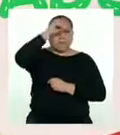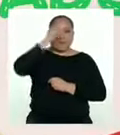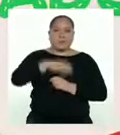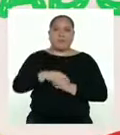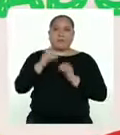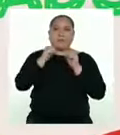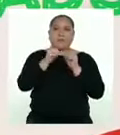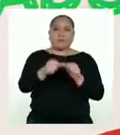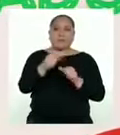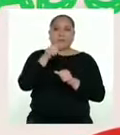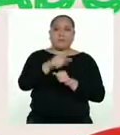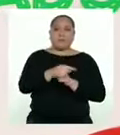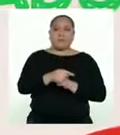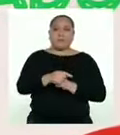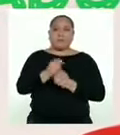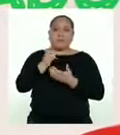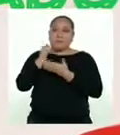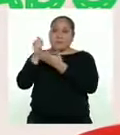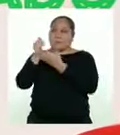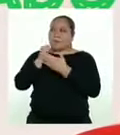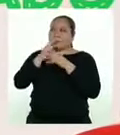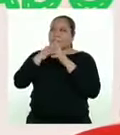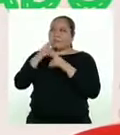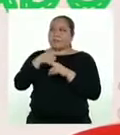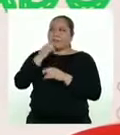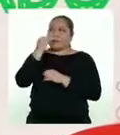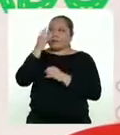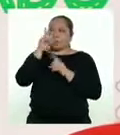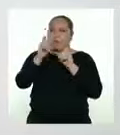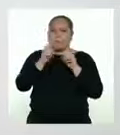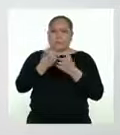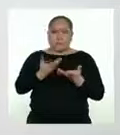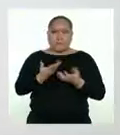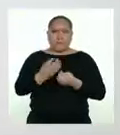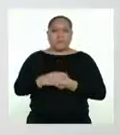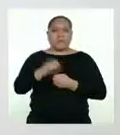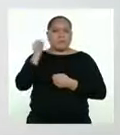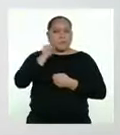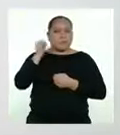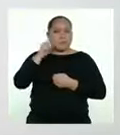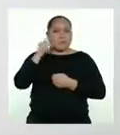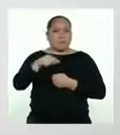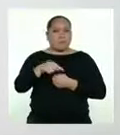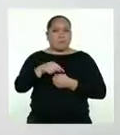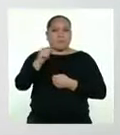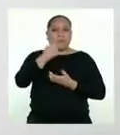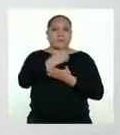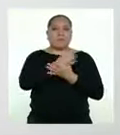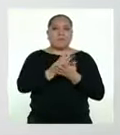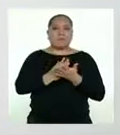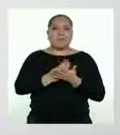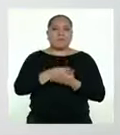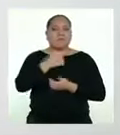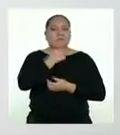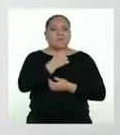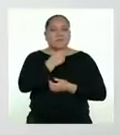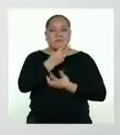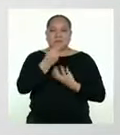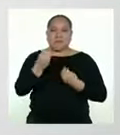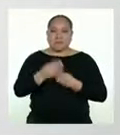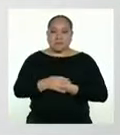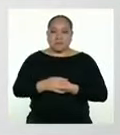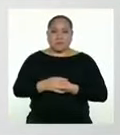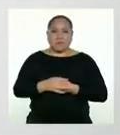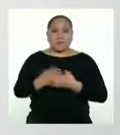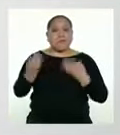Para seguir haciéndolo, ¿nos ayuda respondiendo algunas preguntas que nos quedan? Claro. Esta es una de las partes que más me gusta.